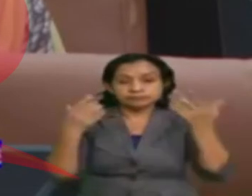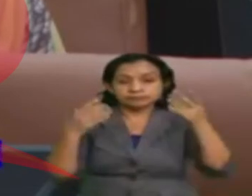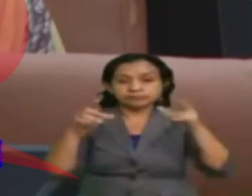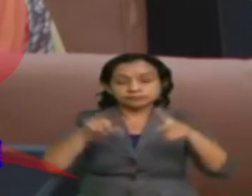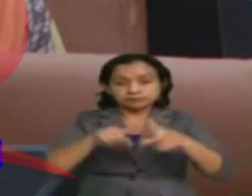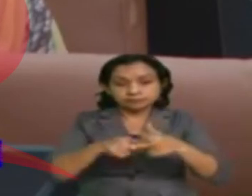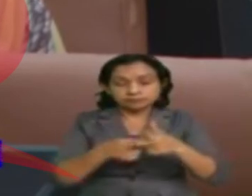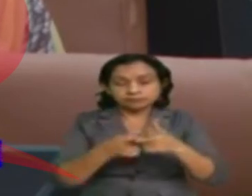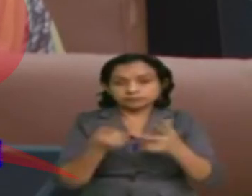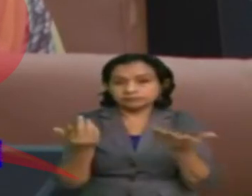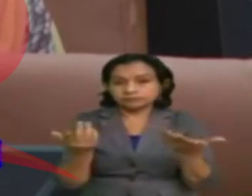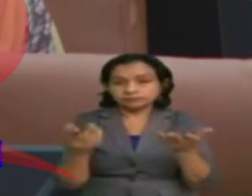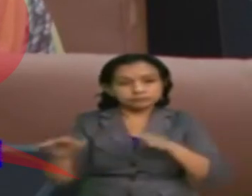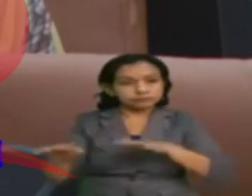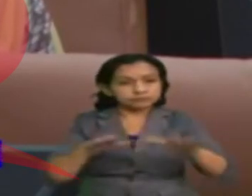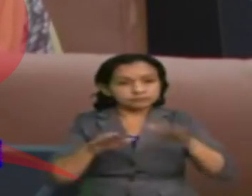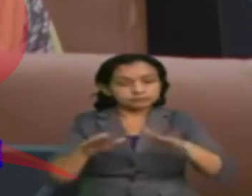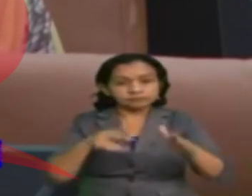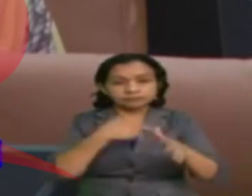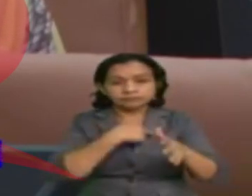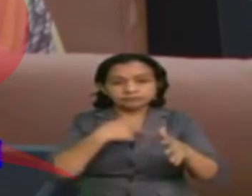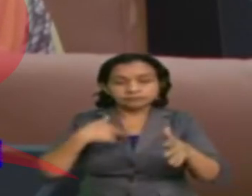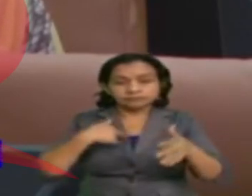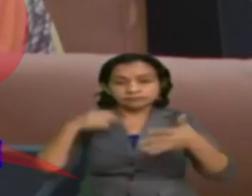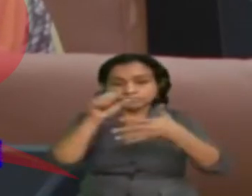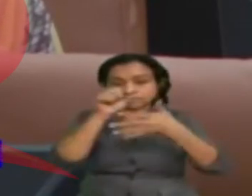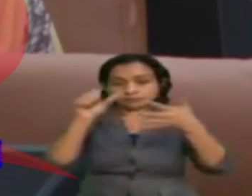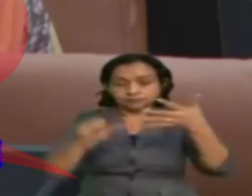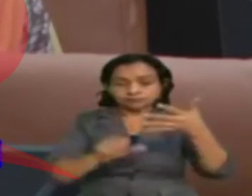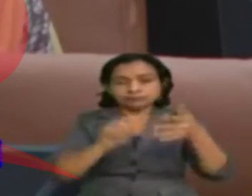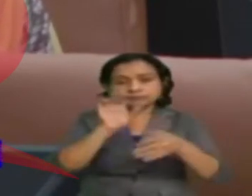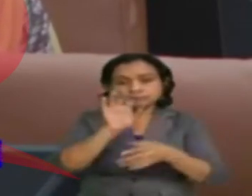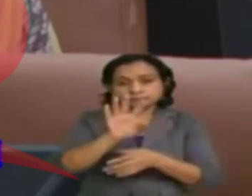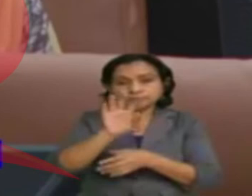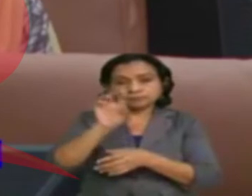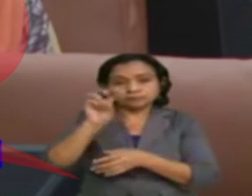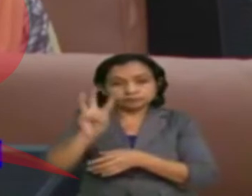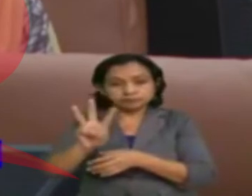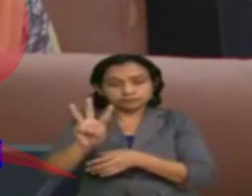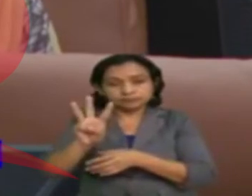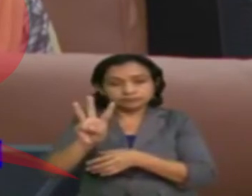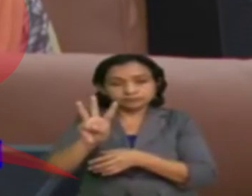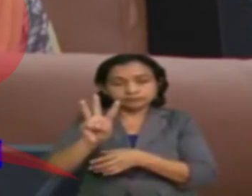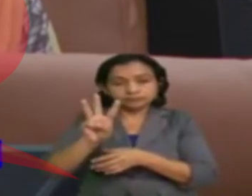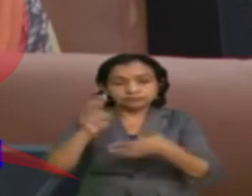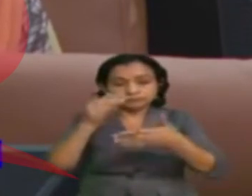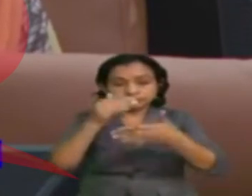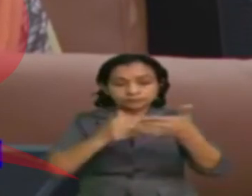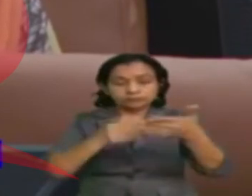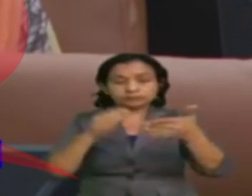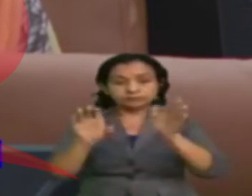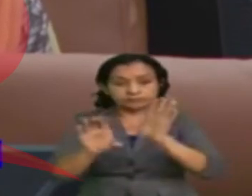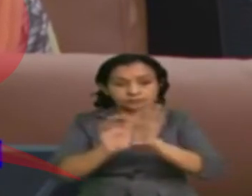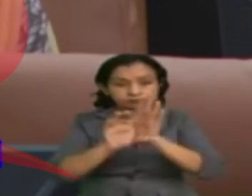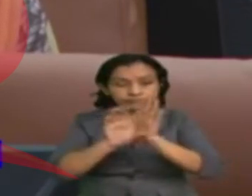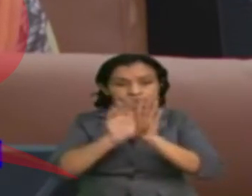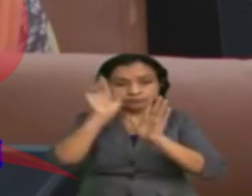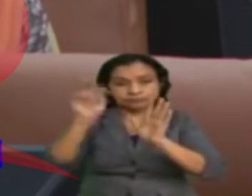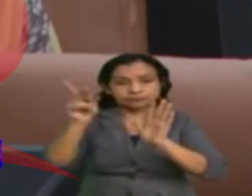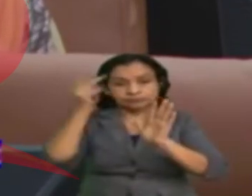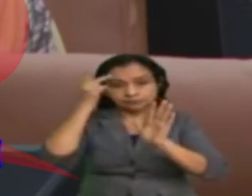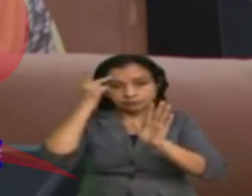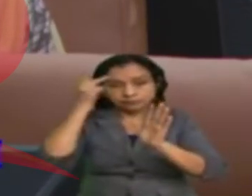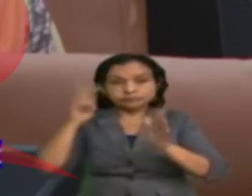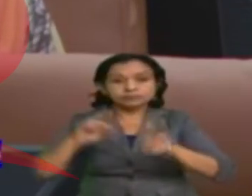principio no se puede violentar el artículo 43, parte infine de nuestra Constitución